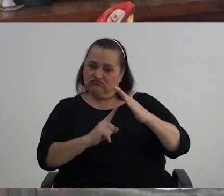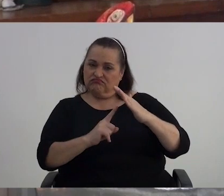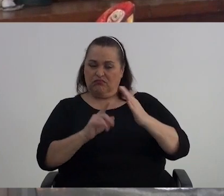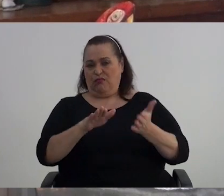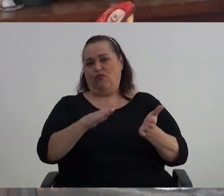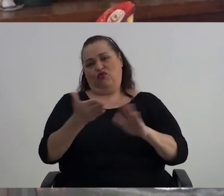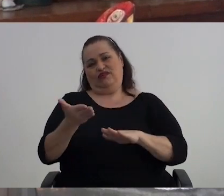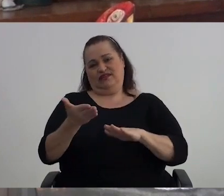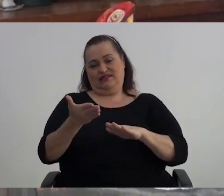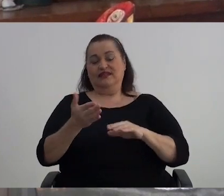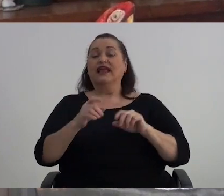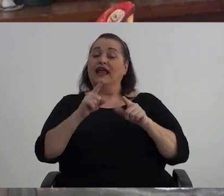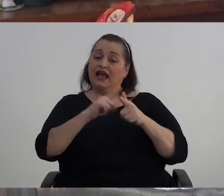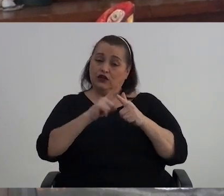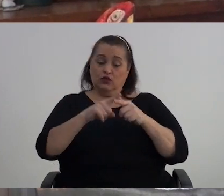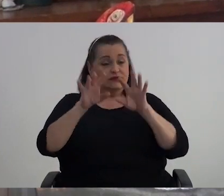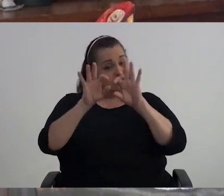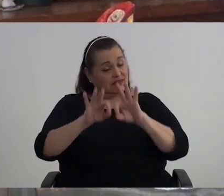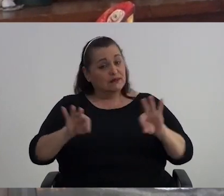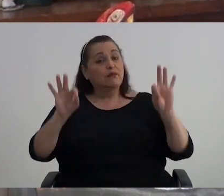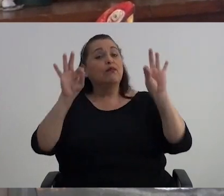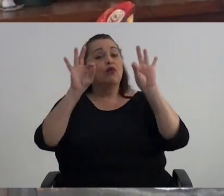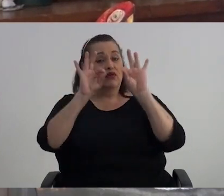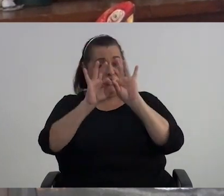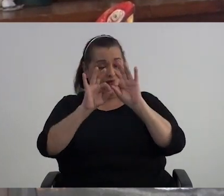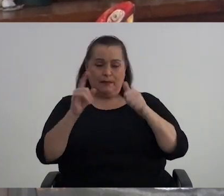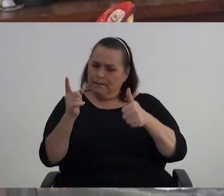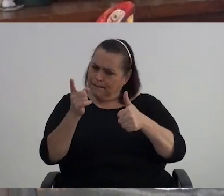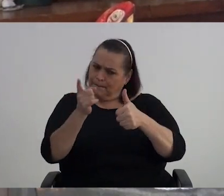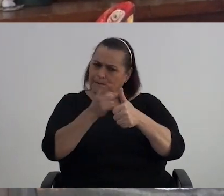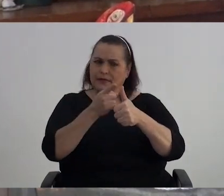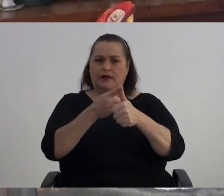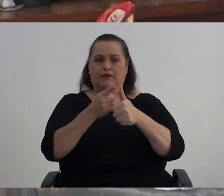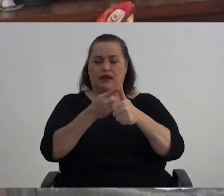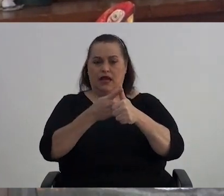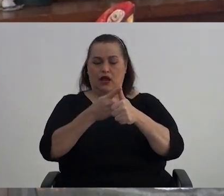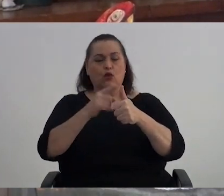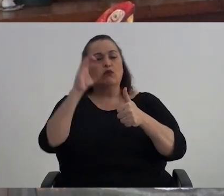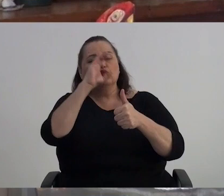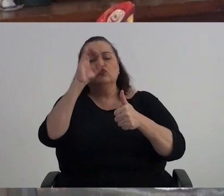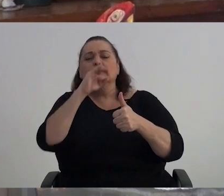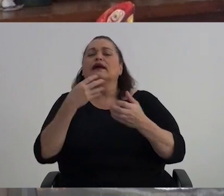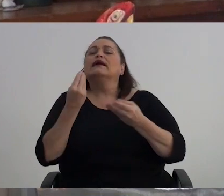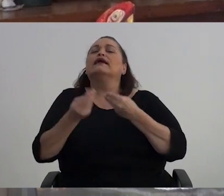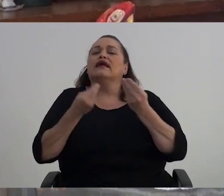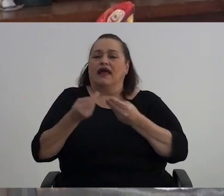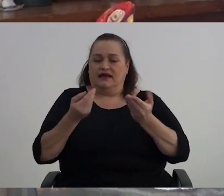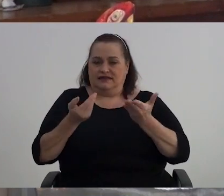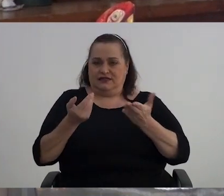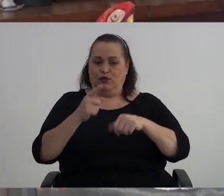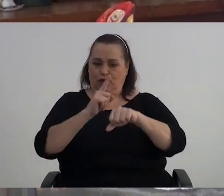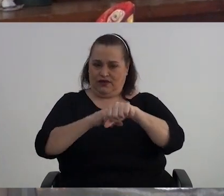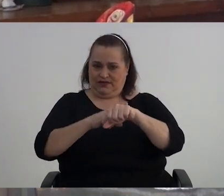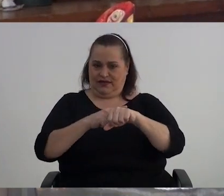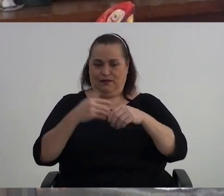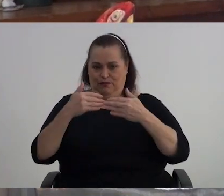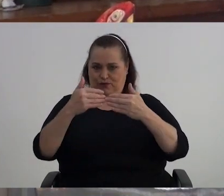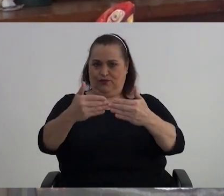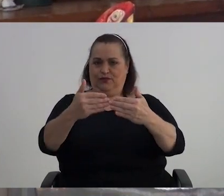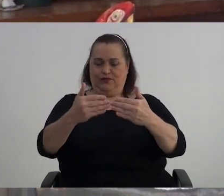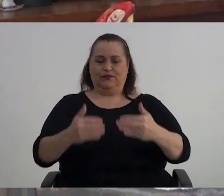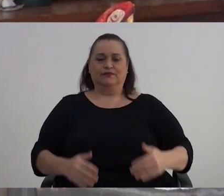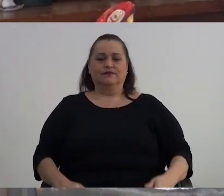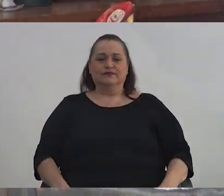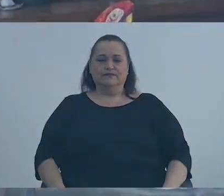Entonces Es muy importante Pero Primordial Es que busquemos Que hacer Después de Pensionados Que